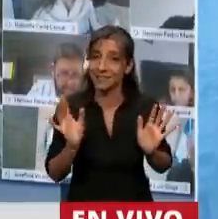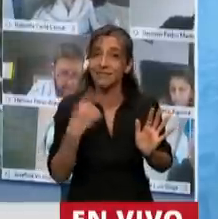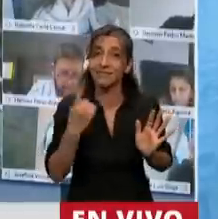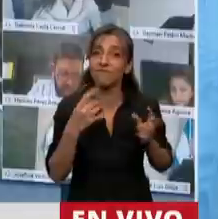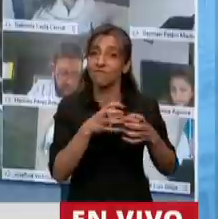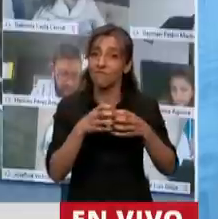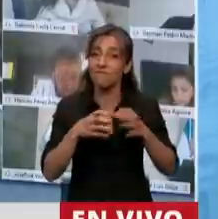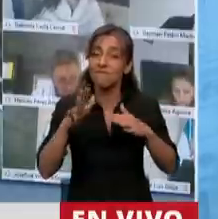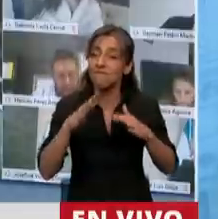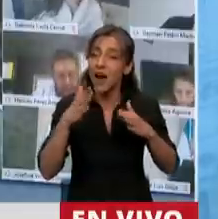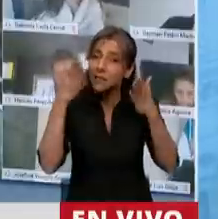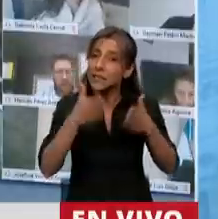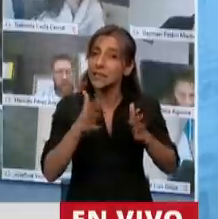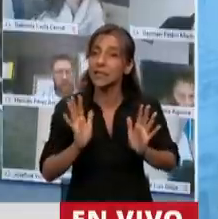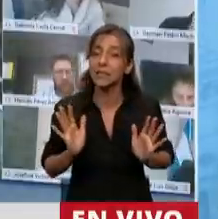adelante.